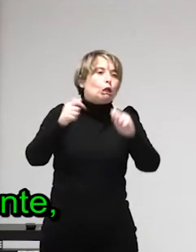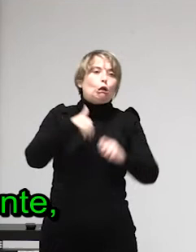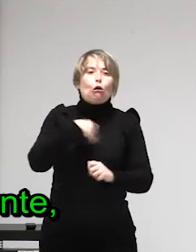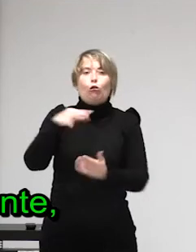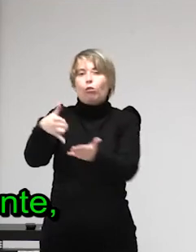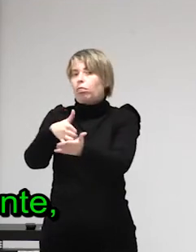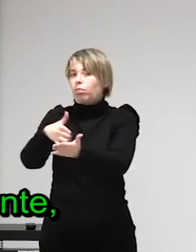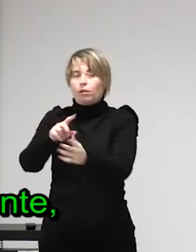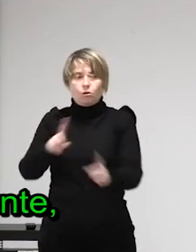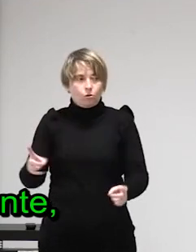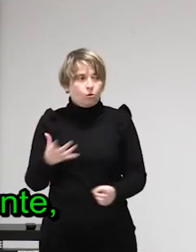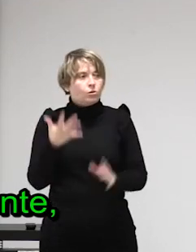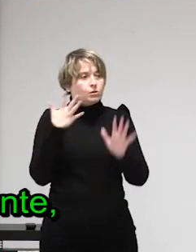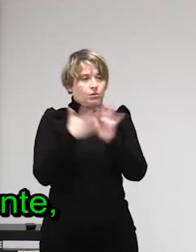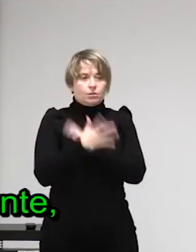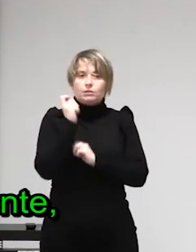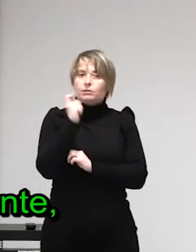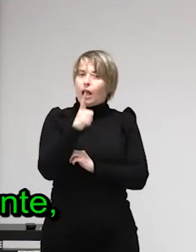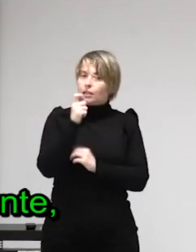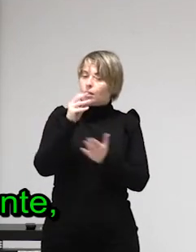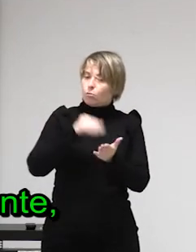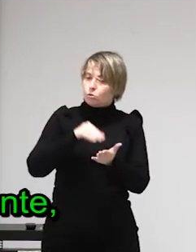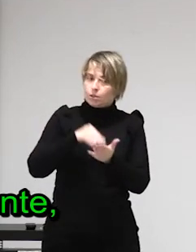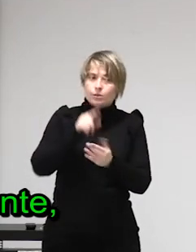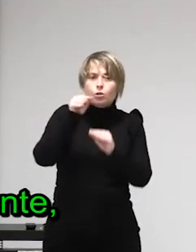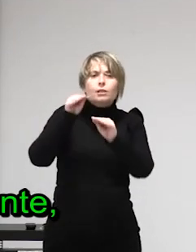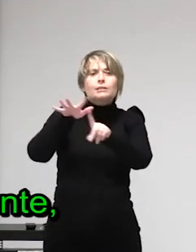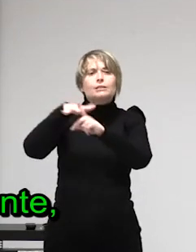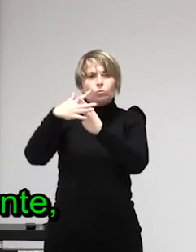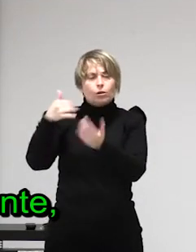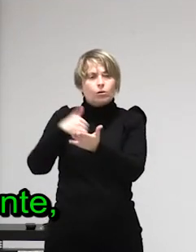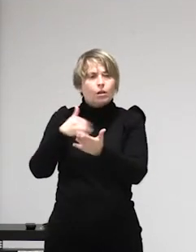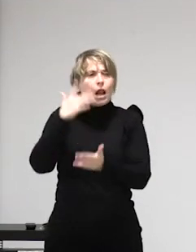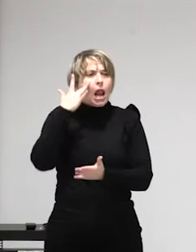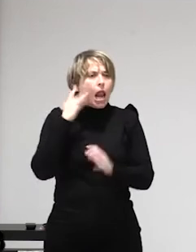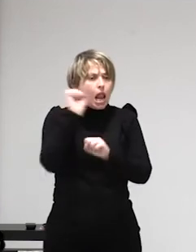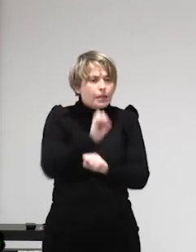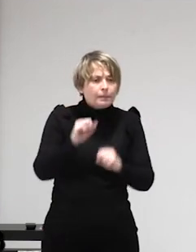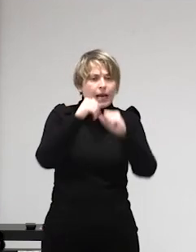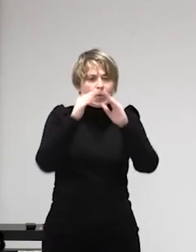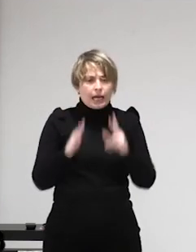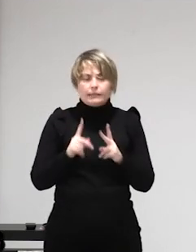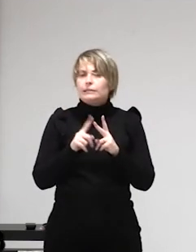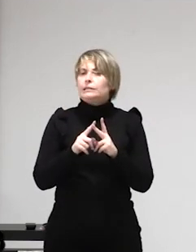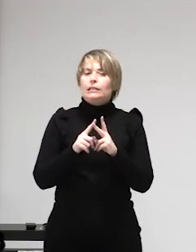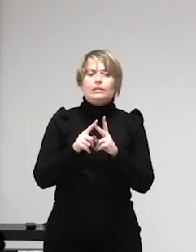que pueden ser explotadas impunemente en cualquier sector repito entonces